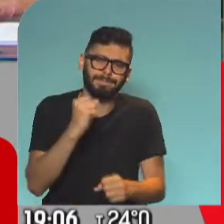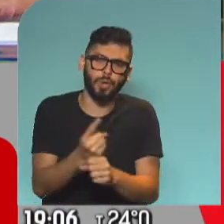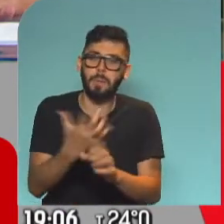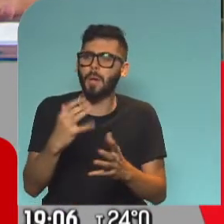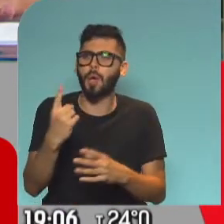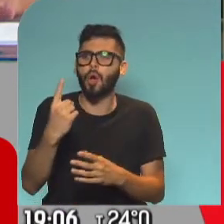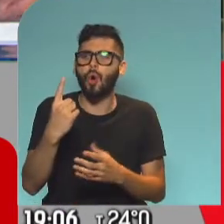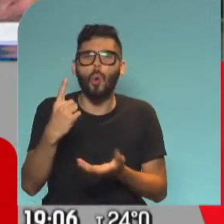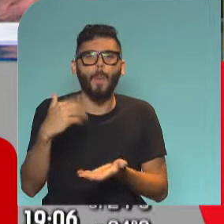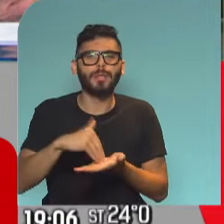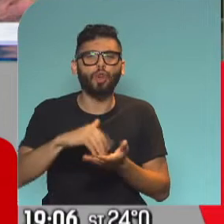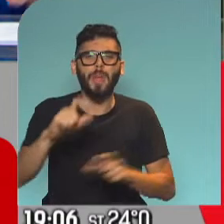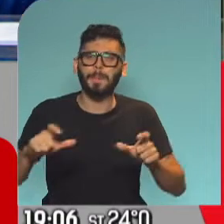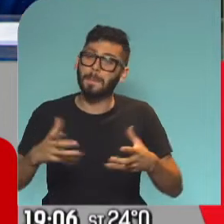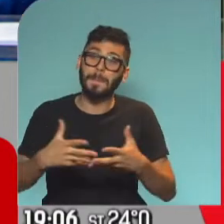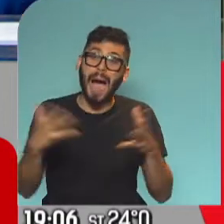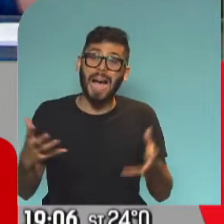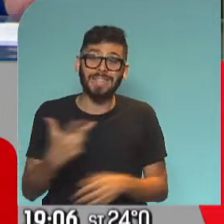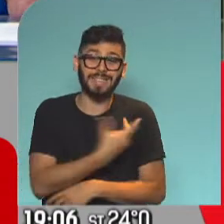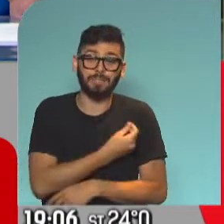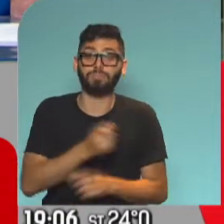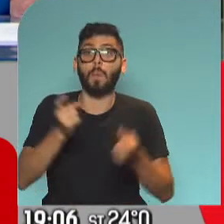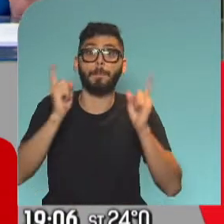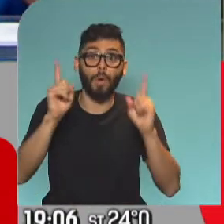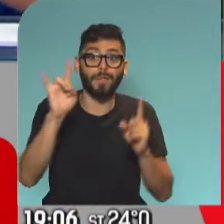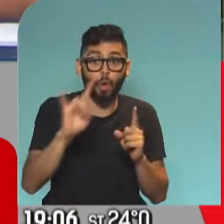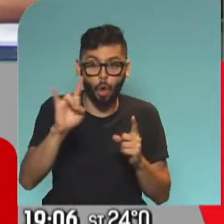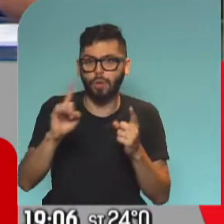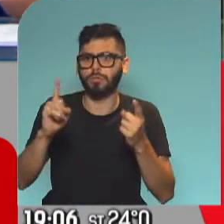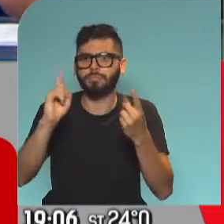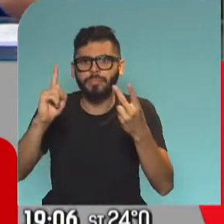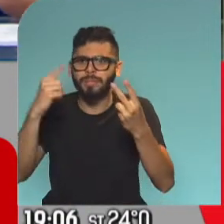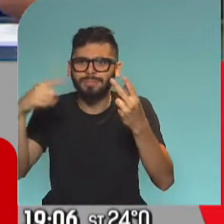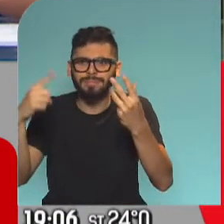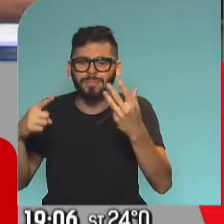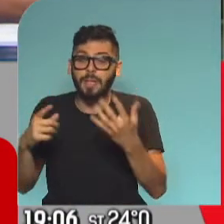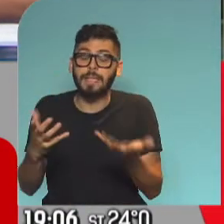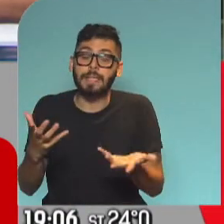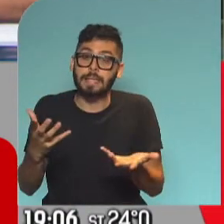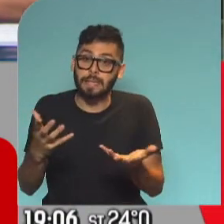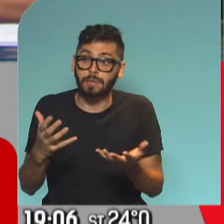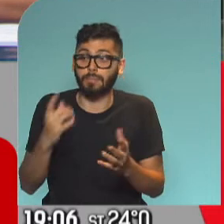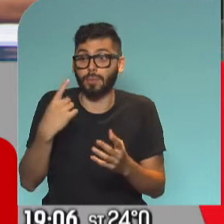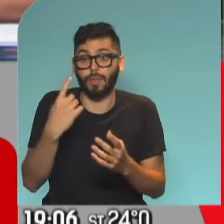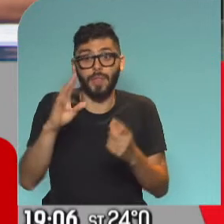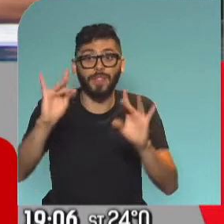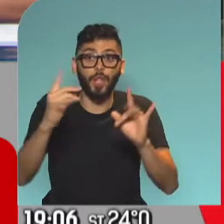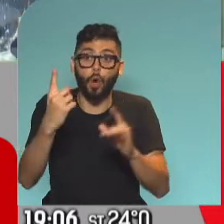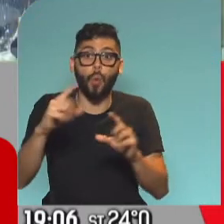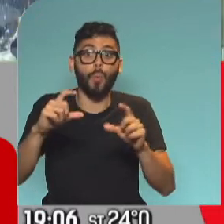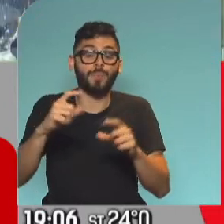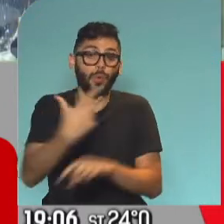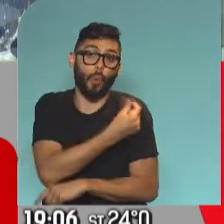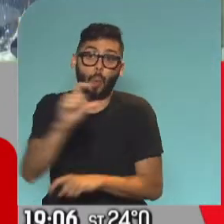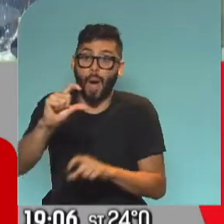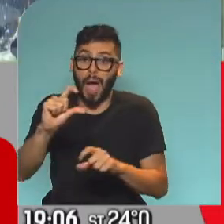un millón de personas, los docentes, incluyendo a profesores universitarios. Entonces, se hace muy complicado. vacunas y logística, dos complicaciones. Se hace muy,